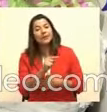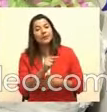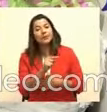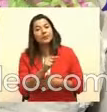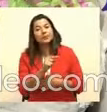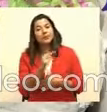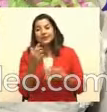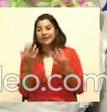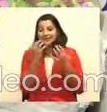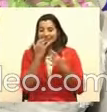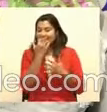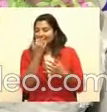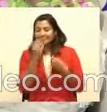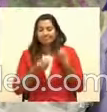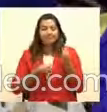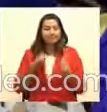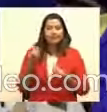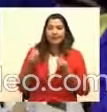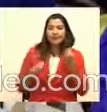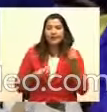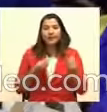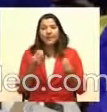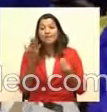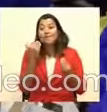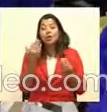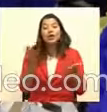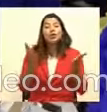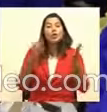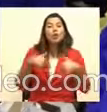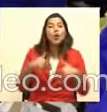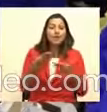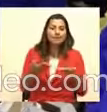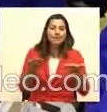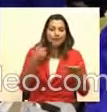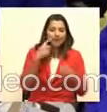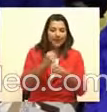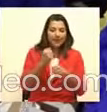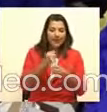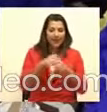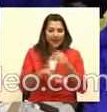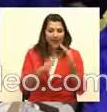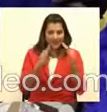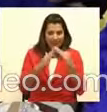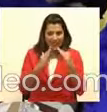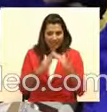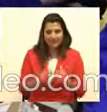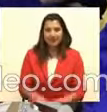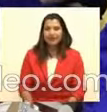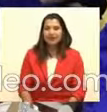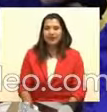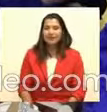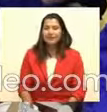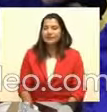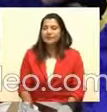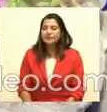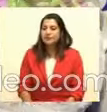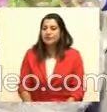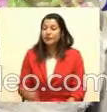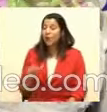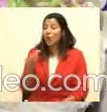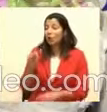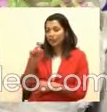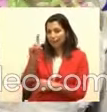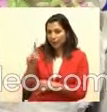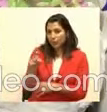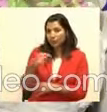ya se pone ansioso, ¿verdad? Que él quiere tener material para trabajar en la casa. Qué bueno. Tengo, digamos, la otra pregunta que tengo es